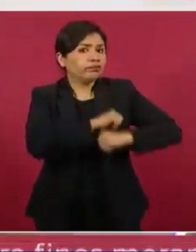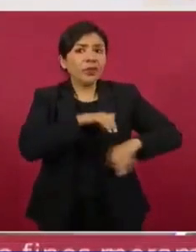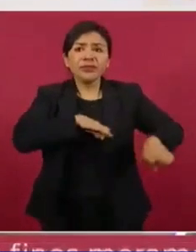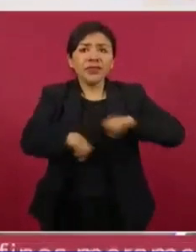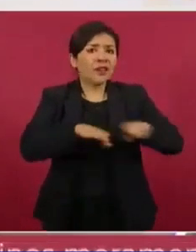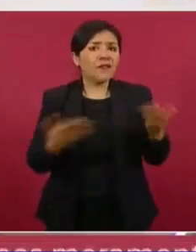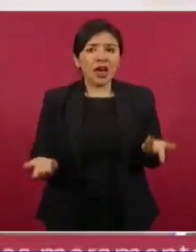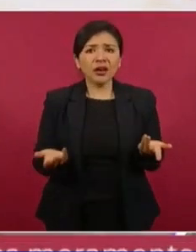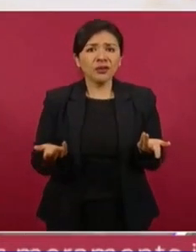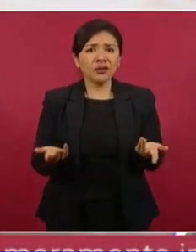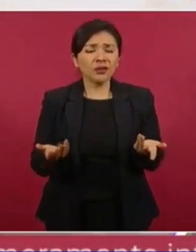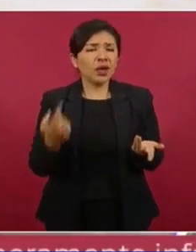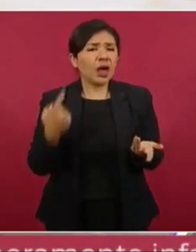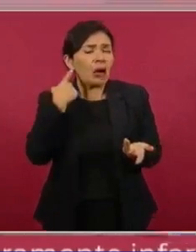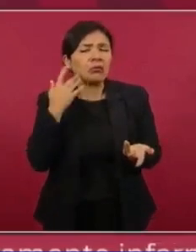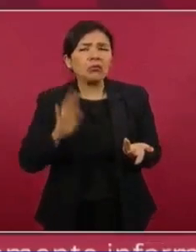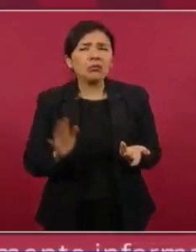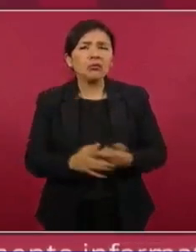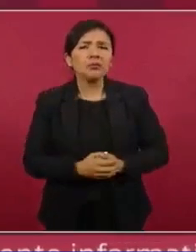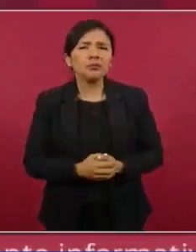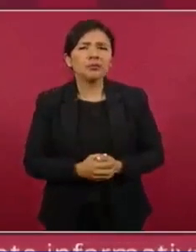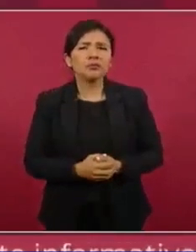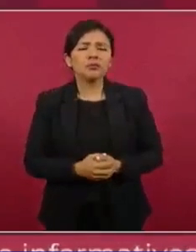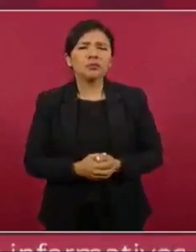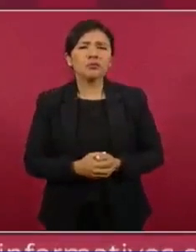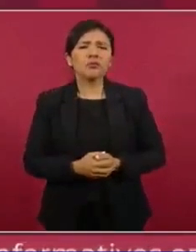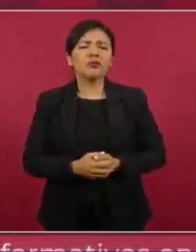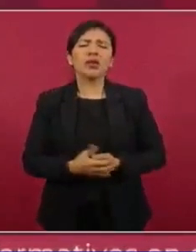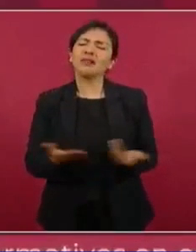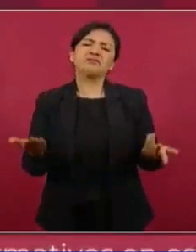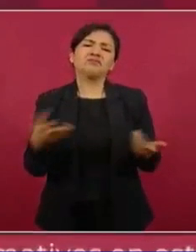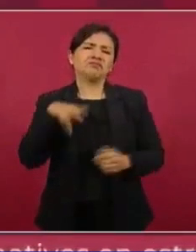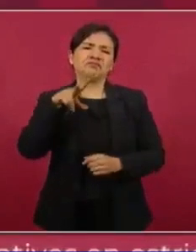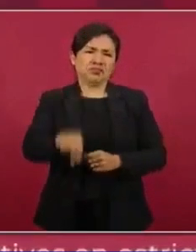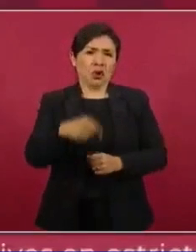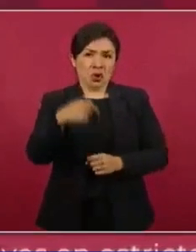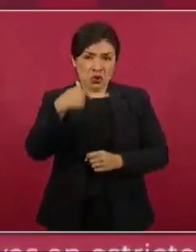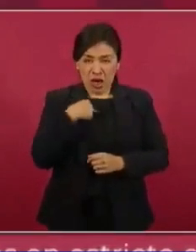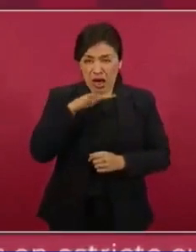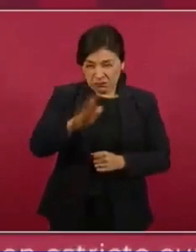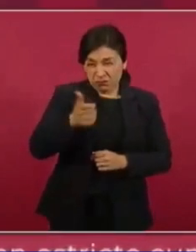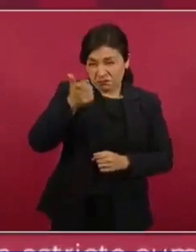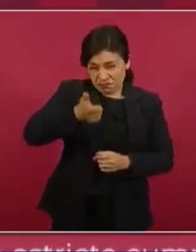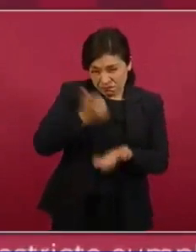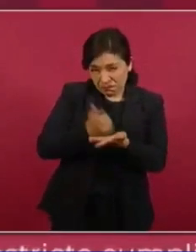No, nosotros no amenazamos,